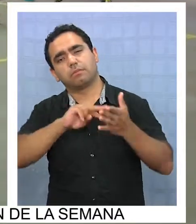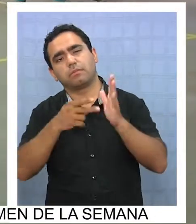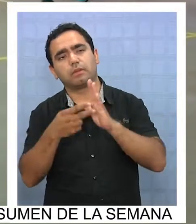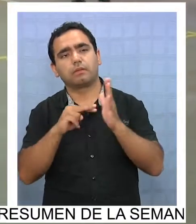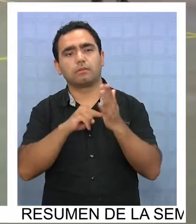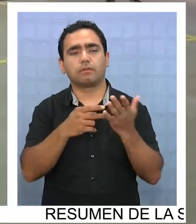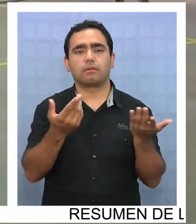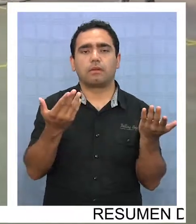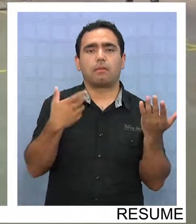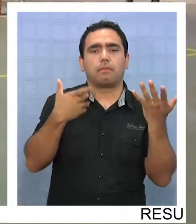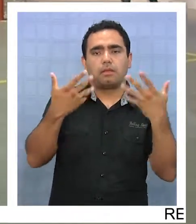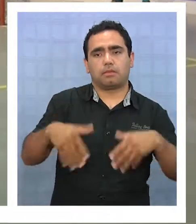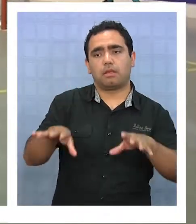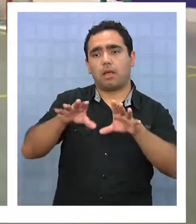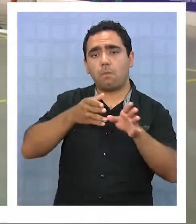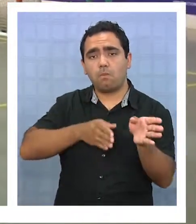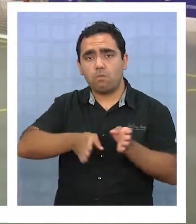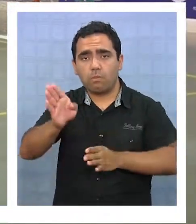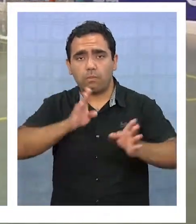terminado el mundial.